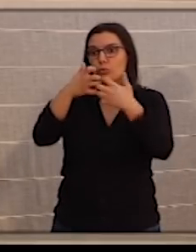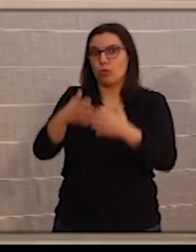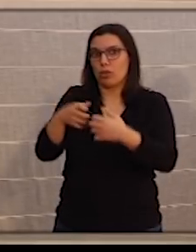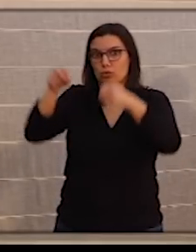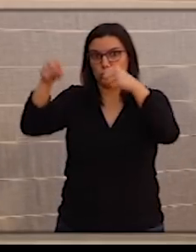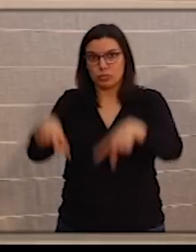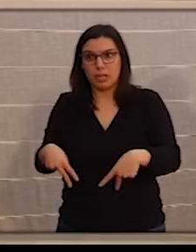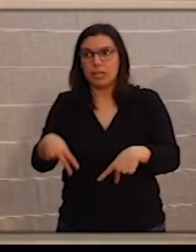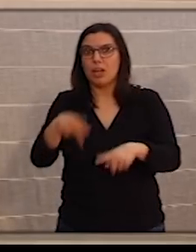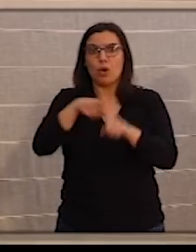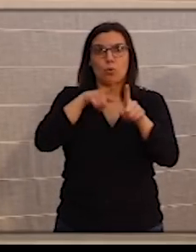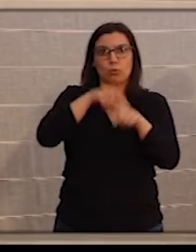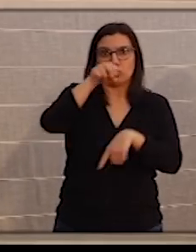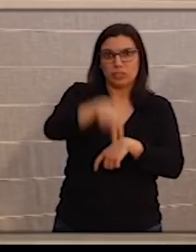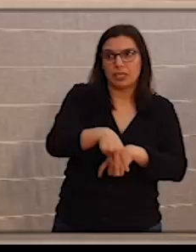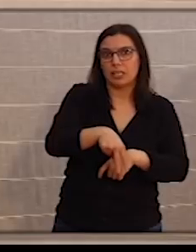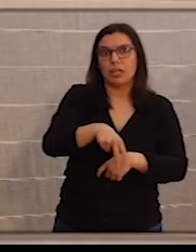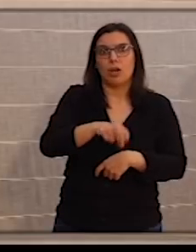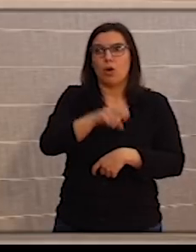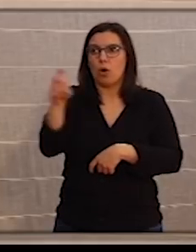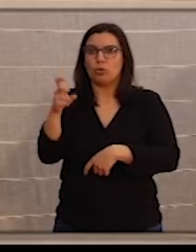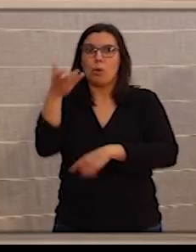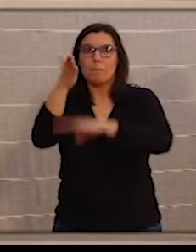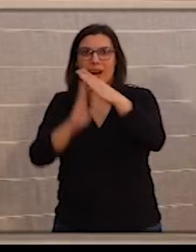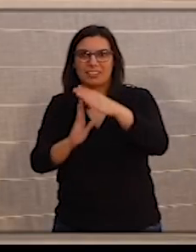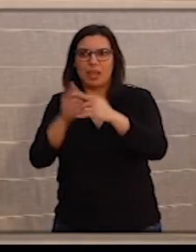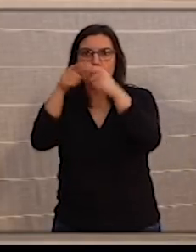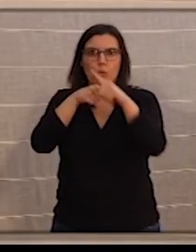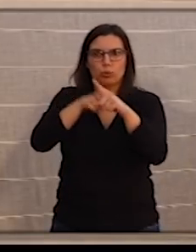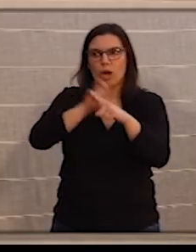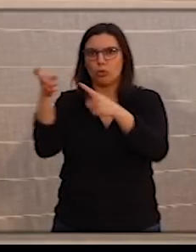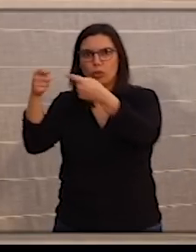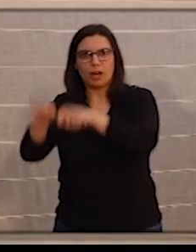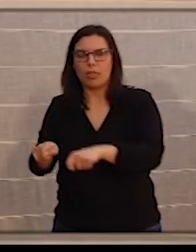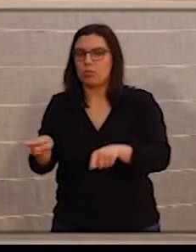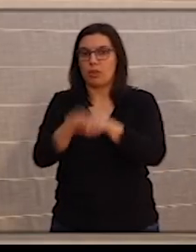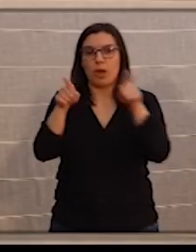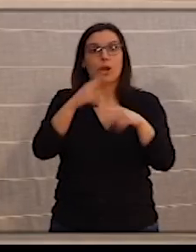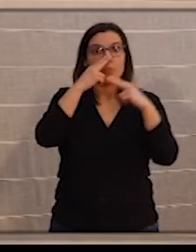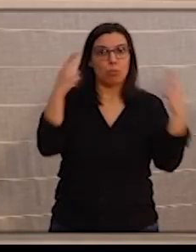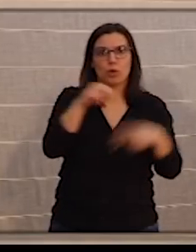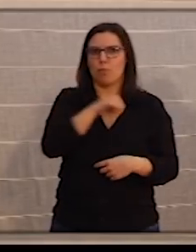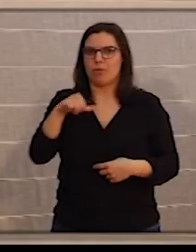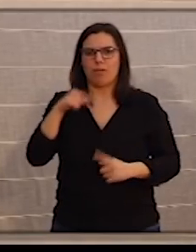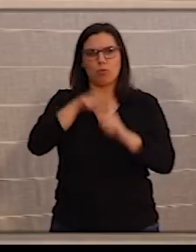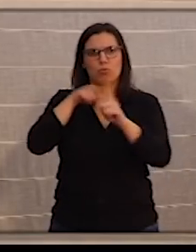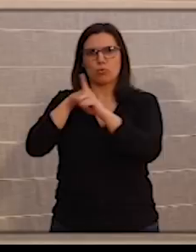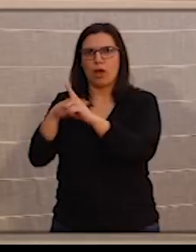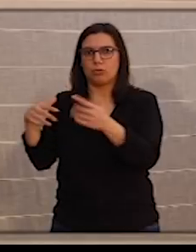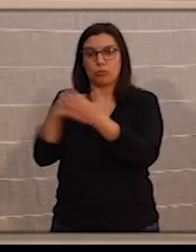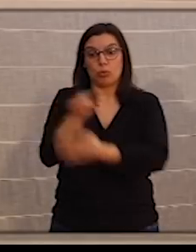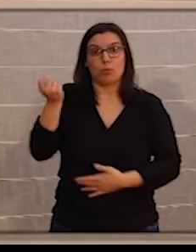los que están siendo usados pero no en su totalidad y, desde luego, públicos y privados. Y he de decir que tanto